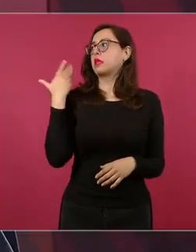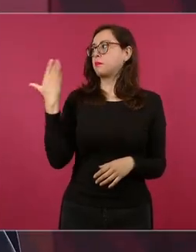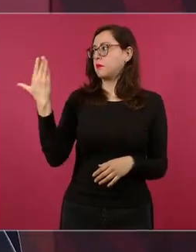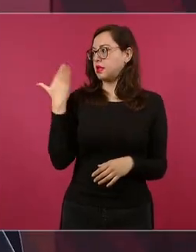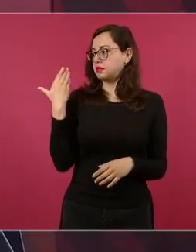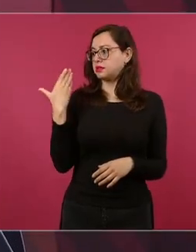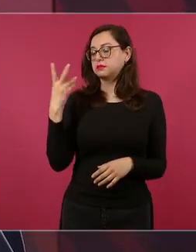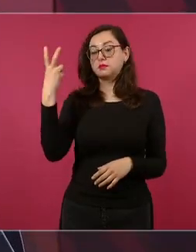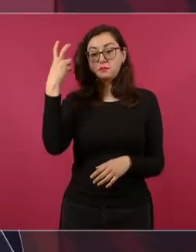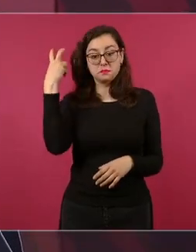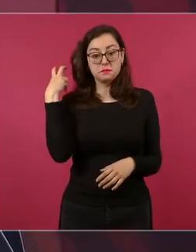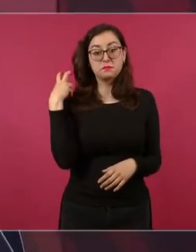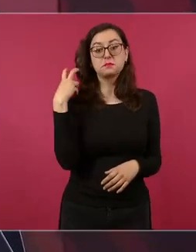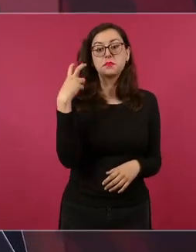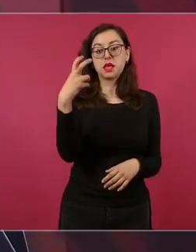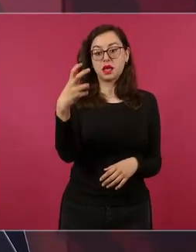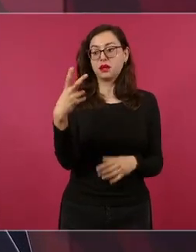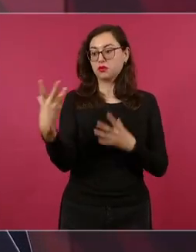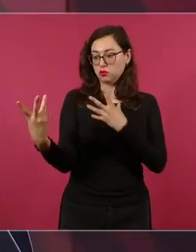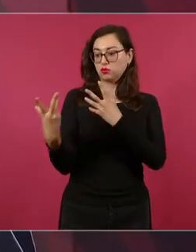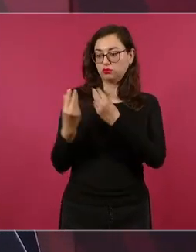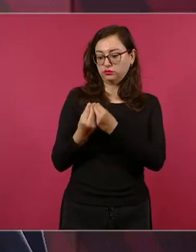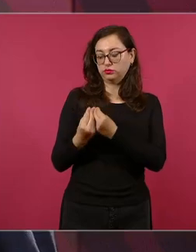gira todo va a quedar